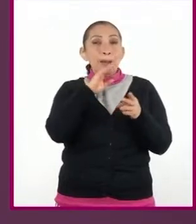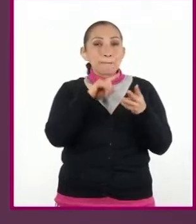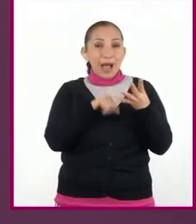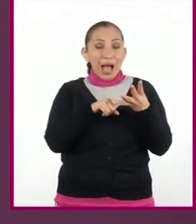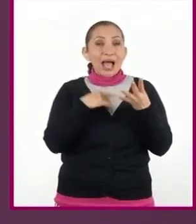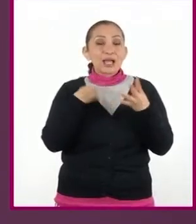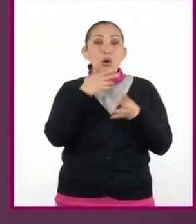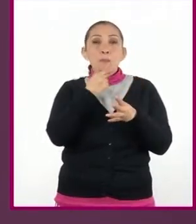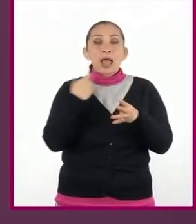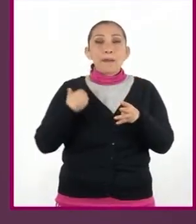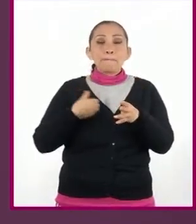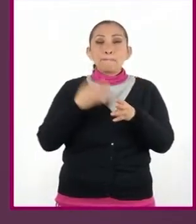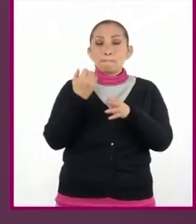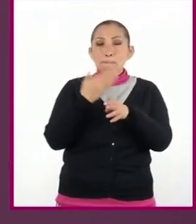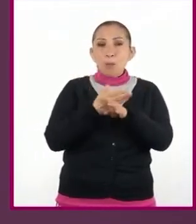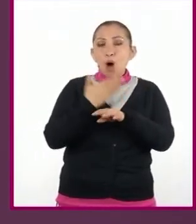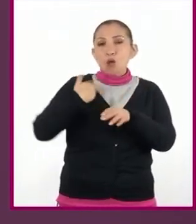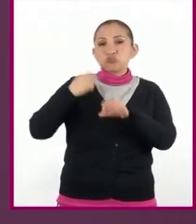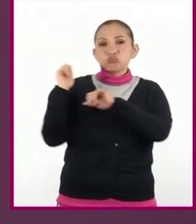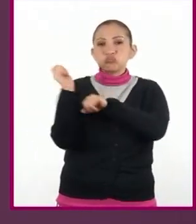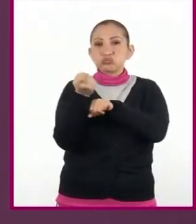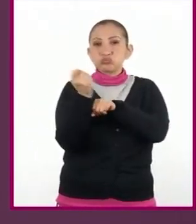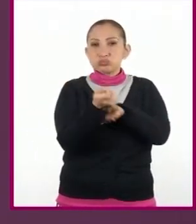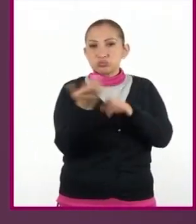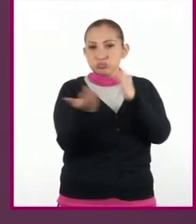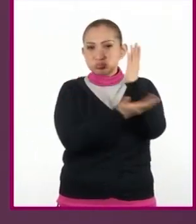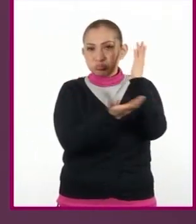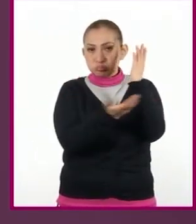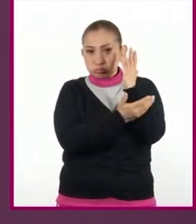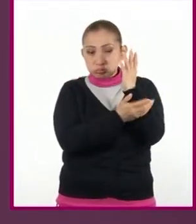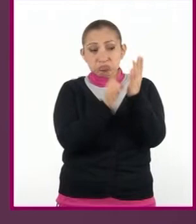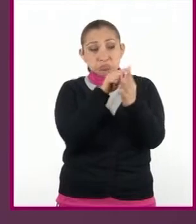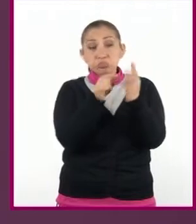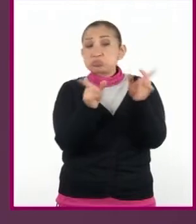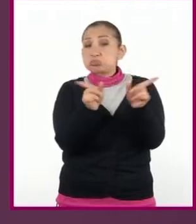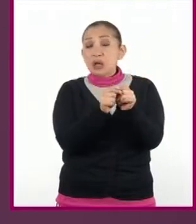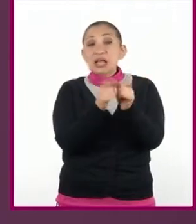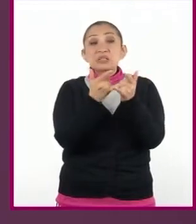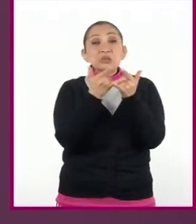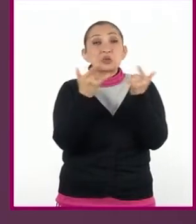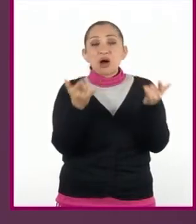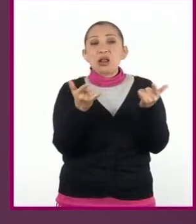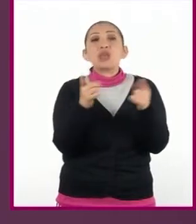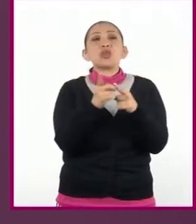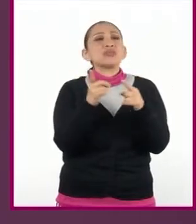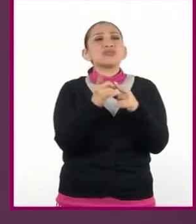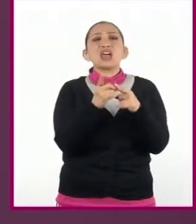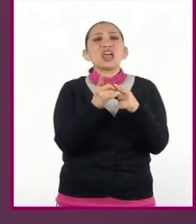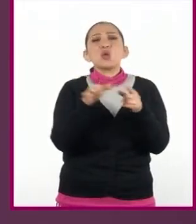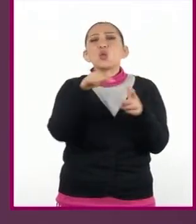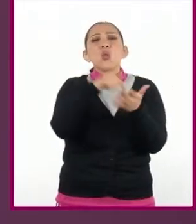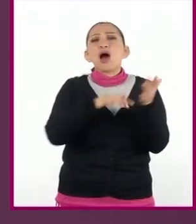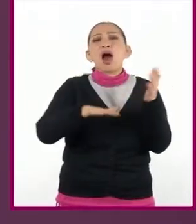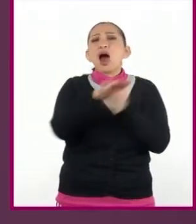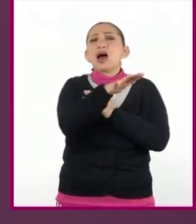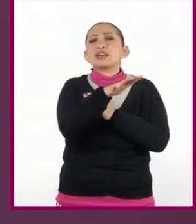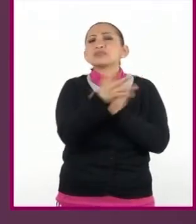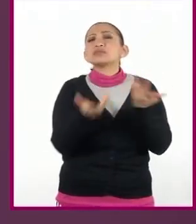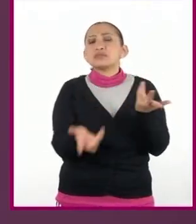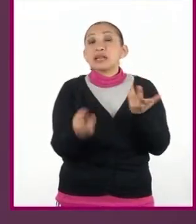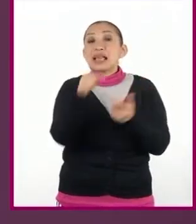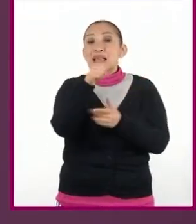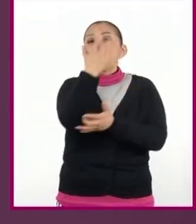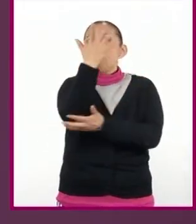y el leñador. Son poquitos personajes, ¿verdad? Y es una historia breve. ¿Dónde se desarrolla el cuento? Así es,